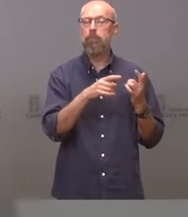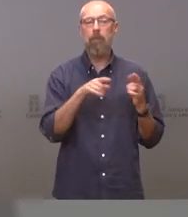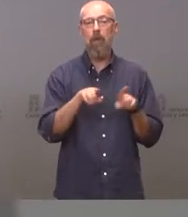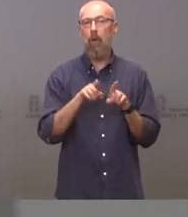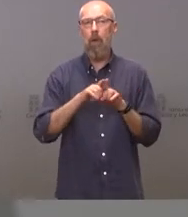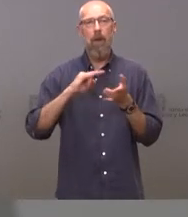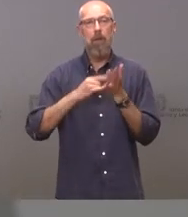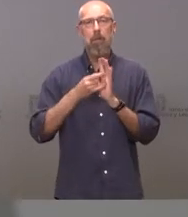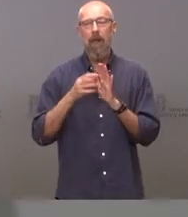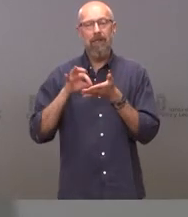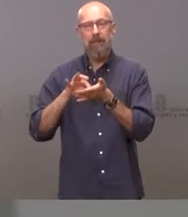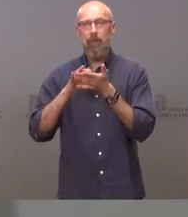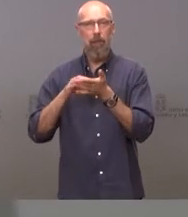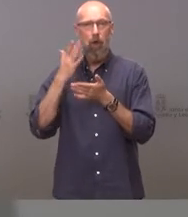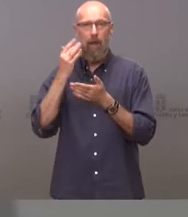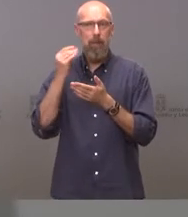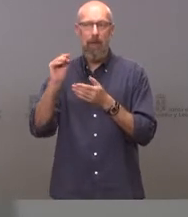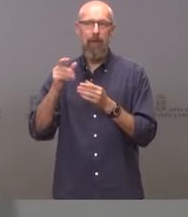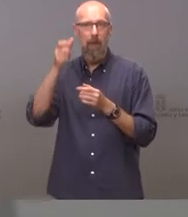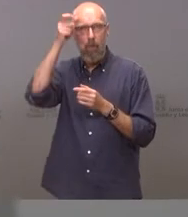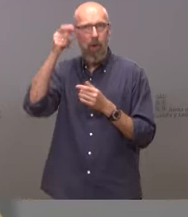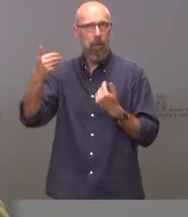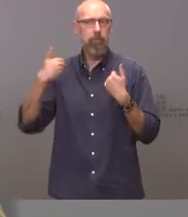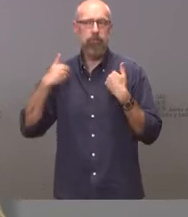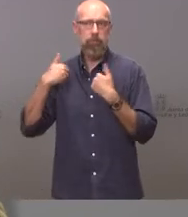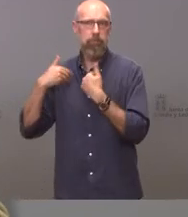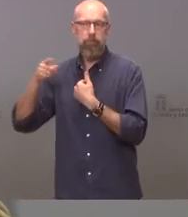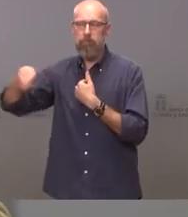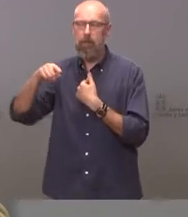de limpieza del municipio, con la periodicidad que ellos establezcan.